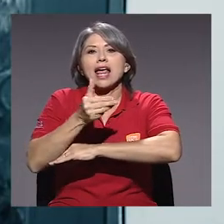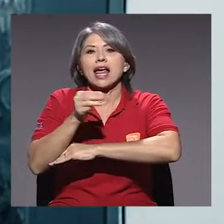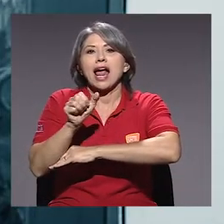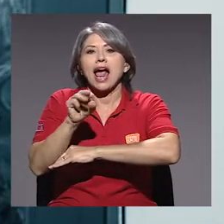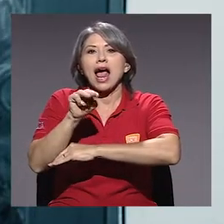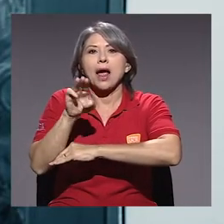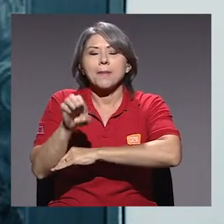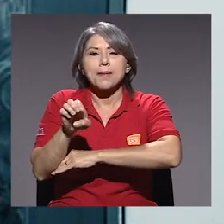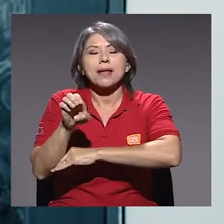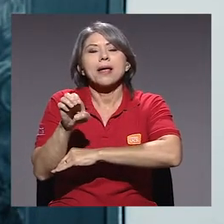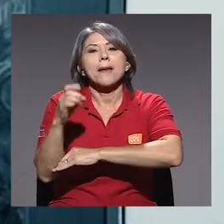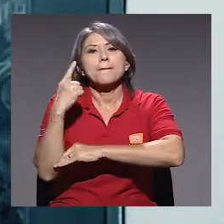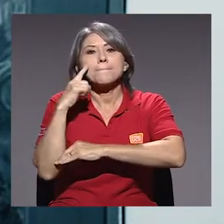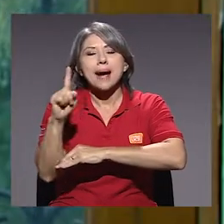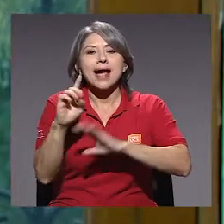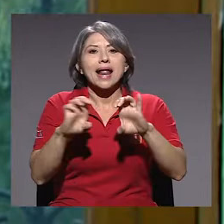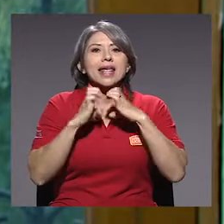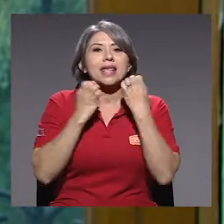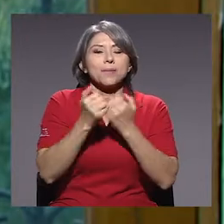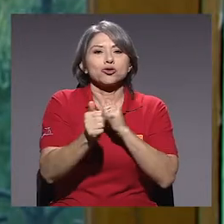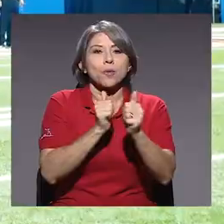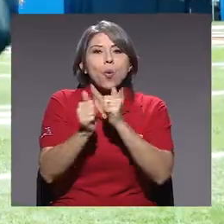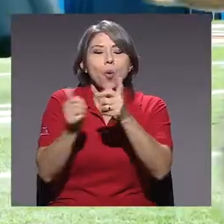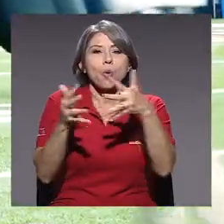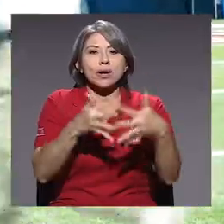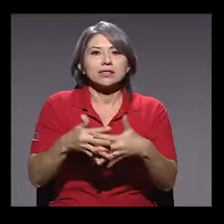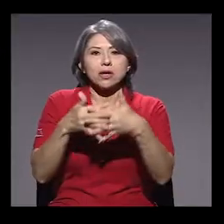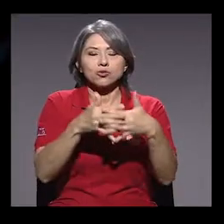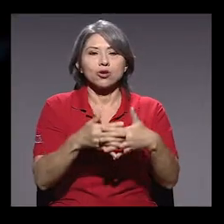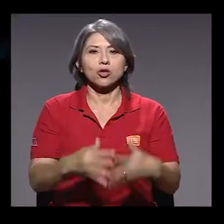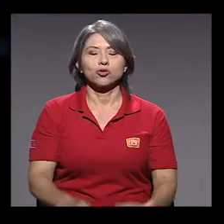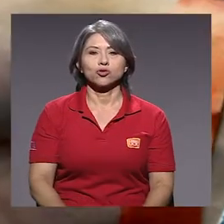para equipos deportivos en los Estados Unidos.